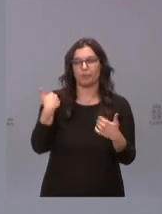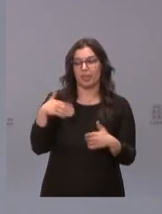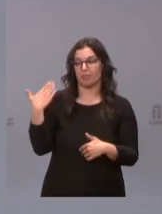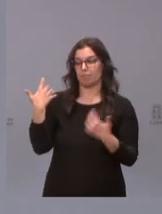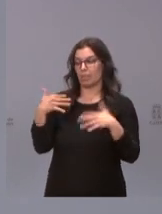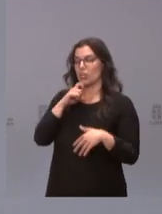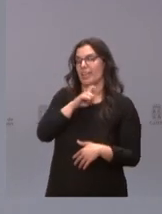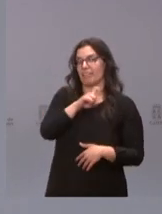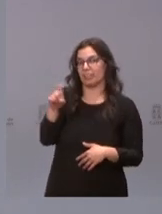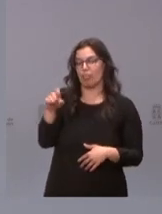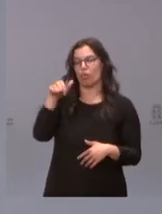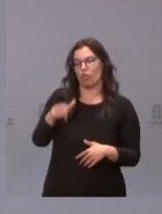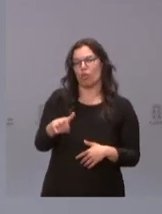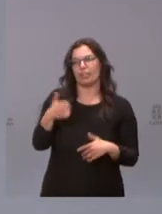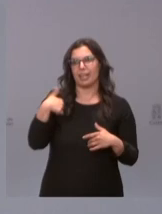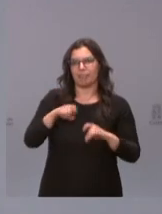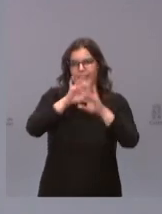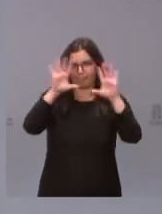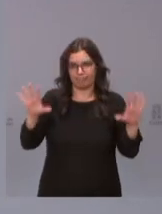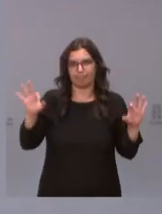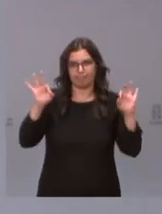miércoles y que hoy se concretarán